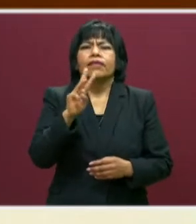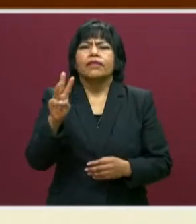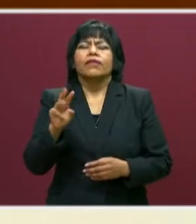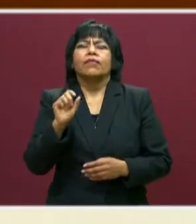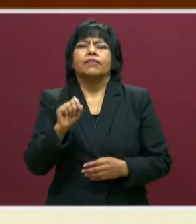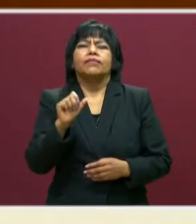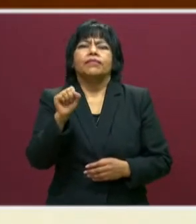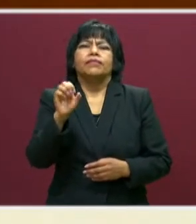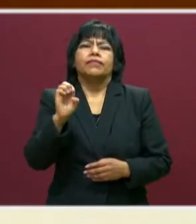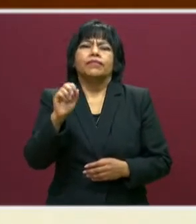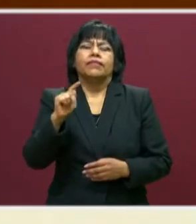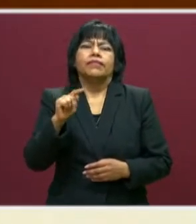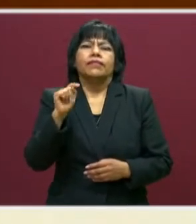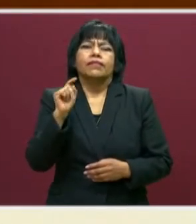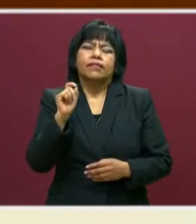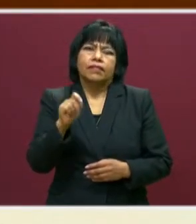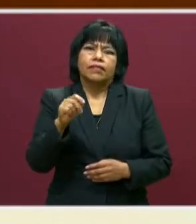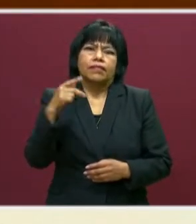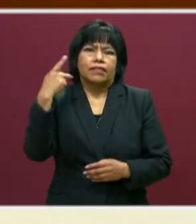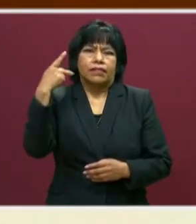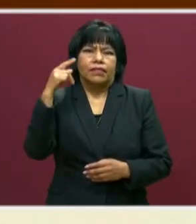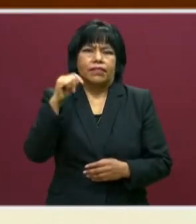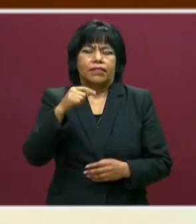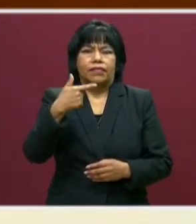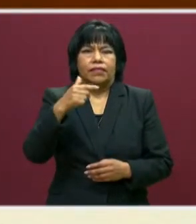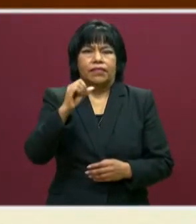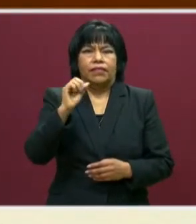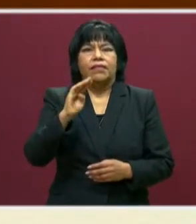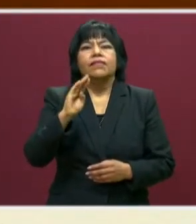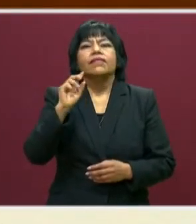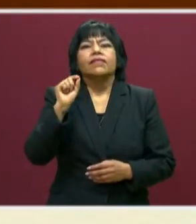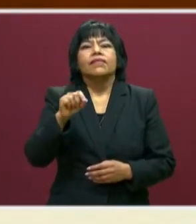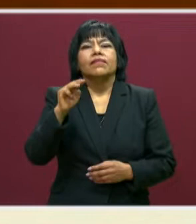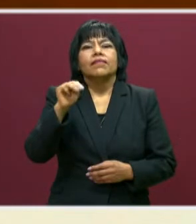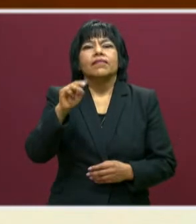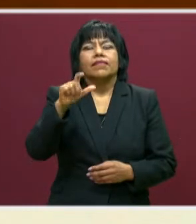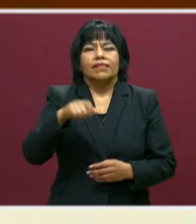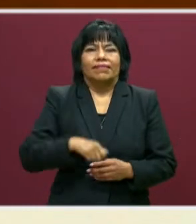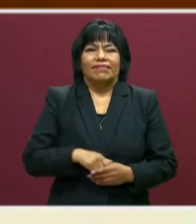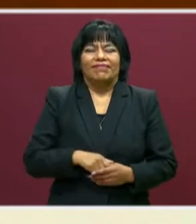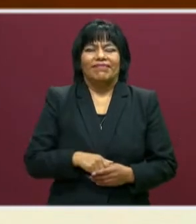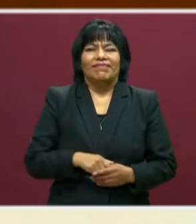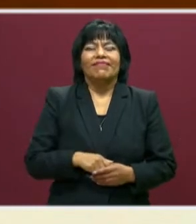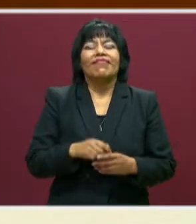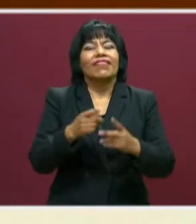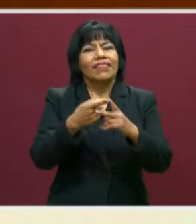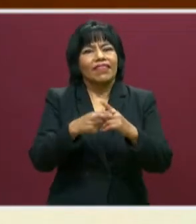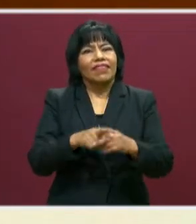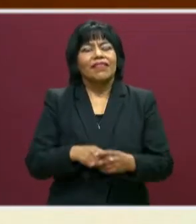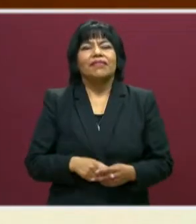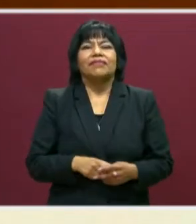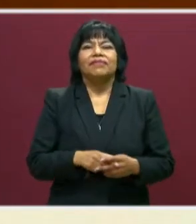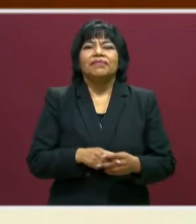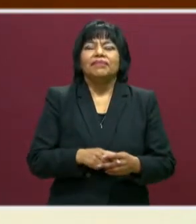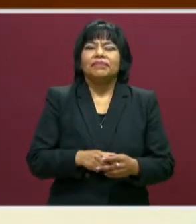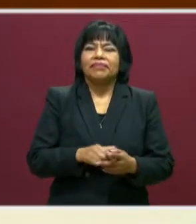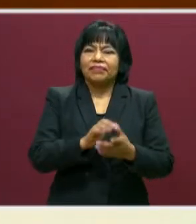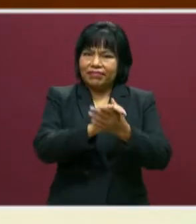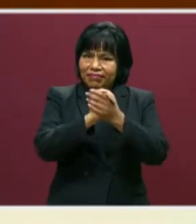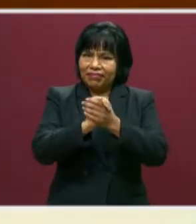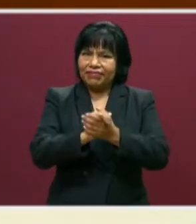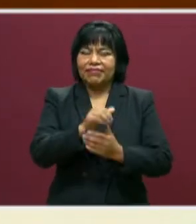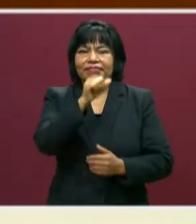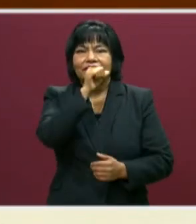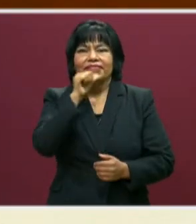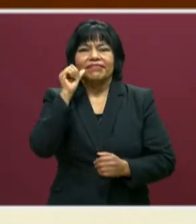.cep.puebla.gov.mx. Y antes de comenzar el programa, quiero saludar a mi compañera Alejandra